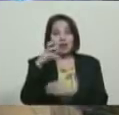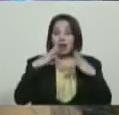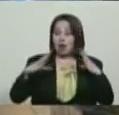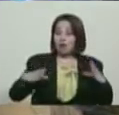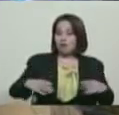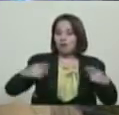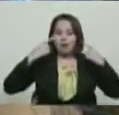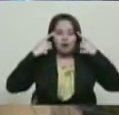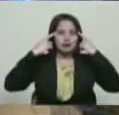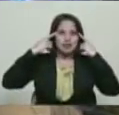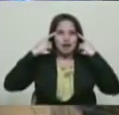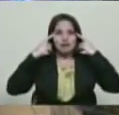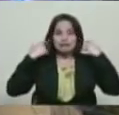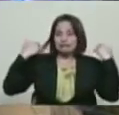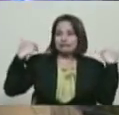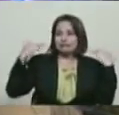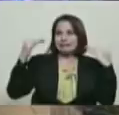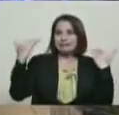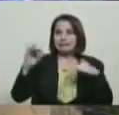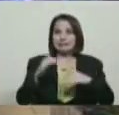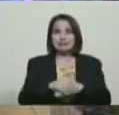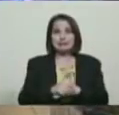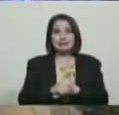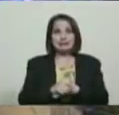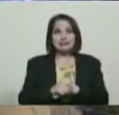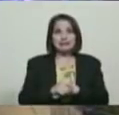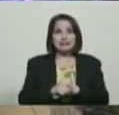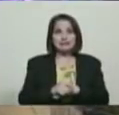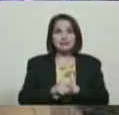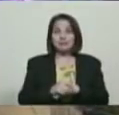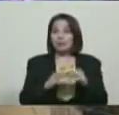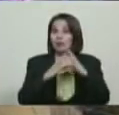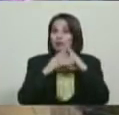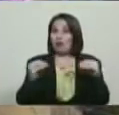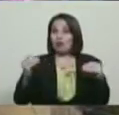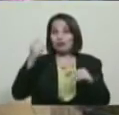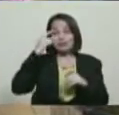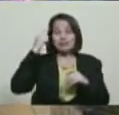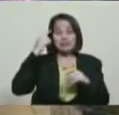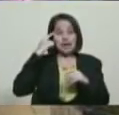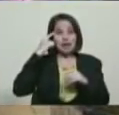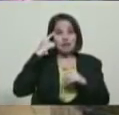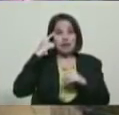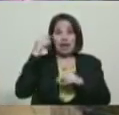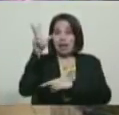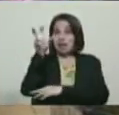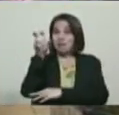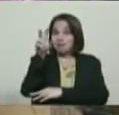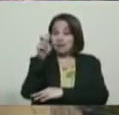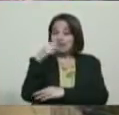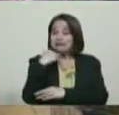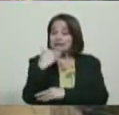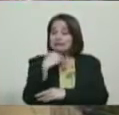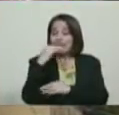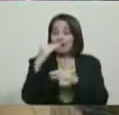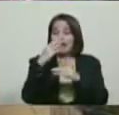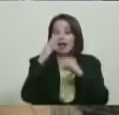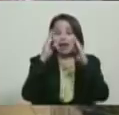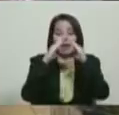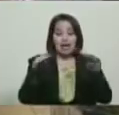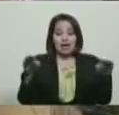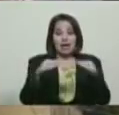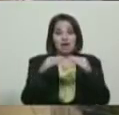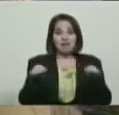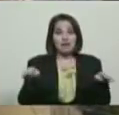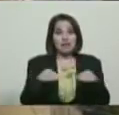de sobra, es viernes, bueno todo el mundo ya sabe, estamos rumbo a las navidades felices, buenas